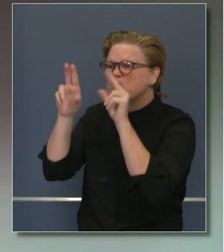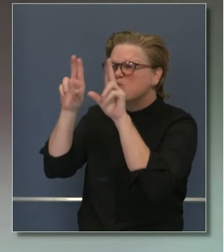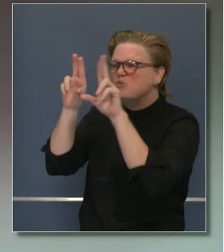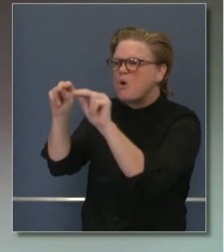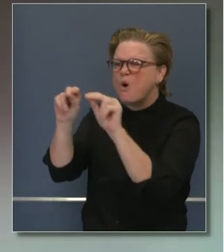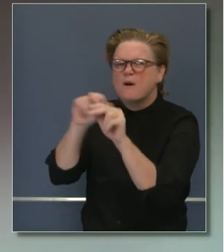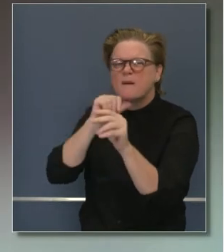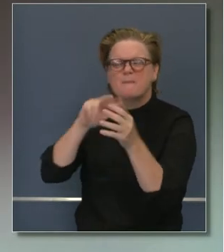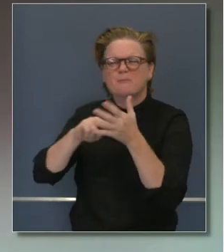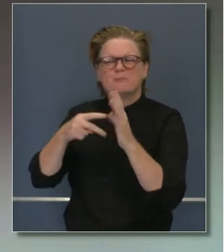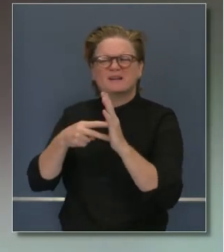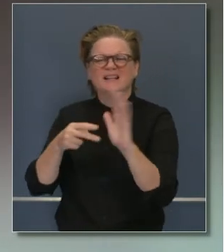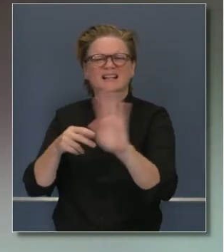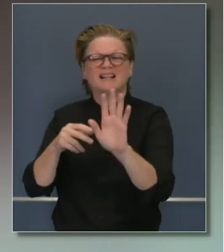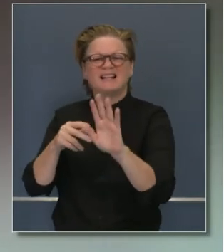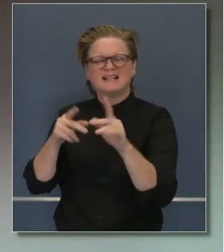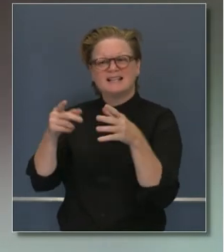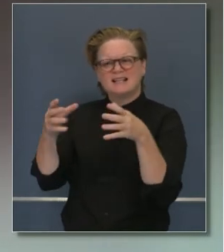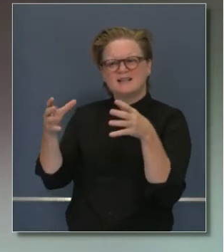incluso al aire libre.